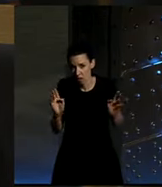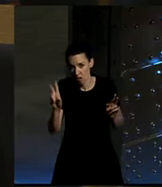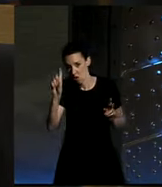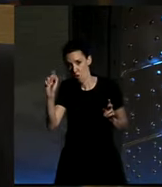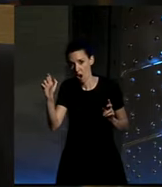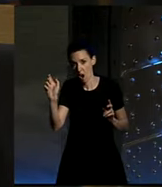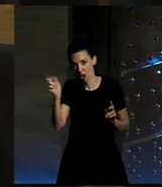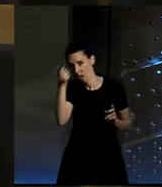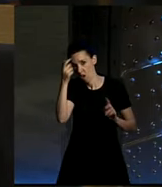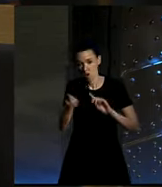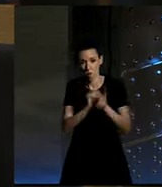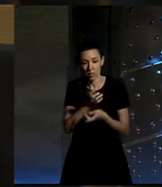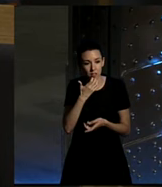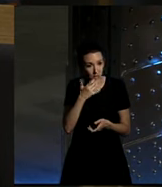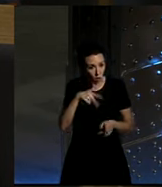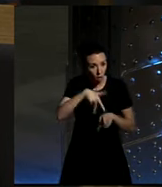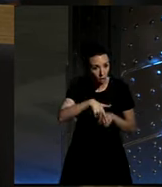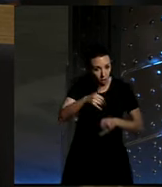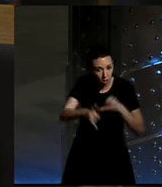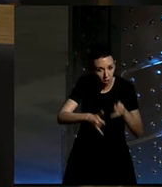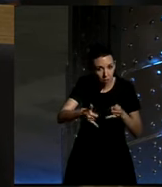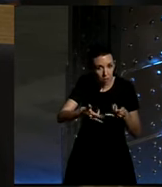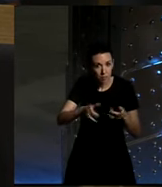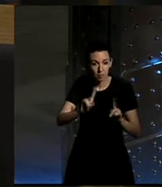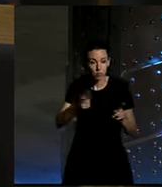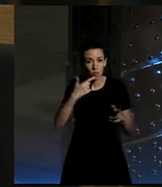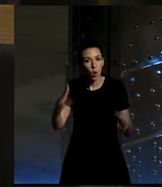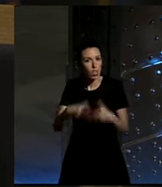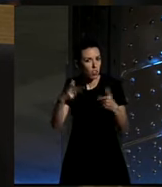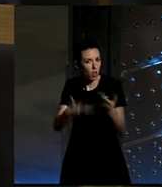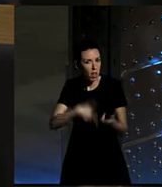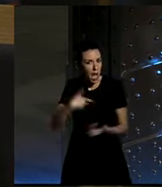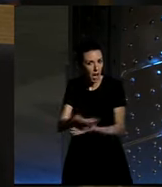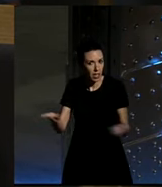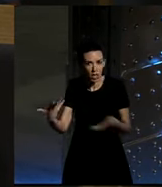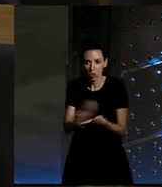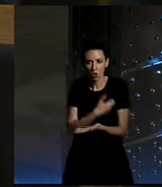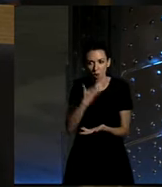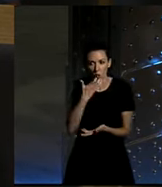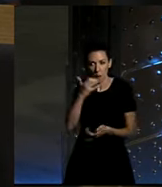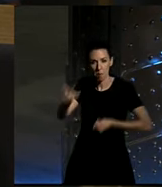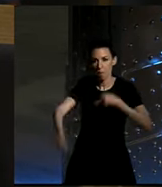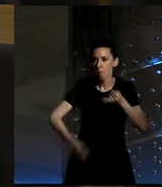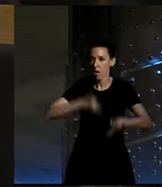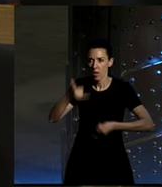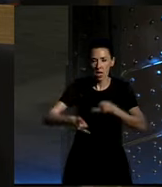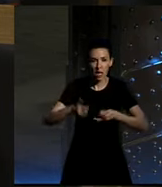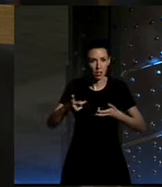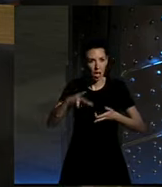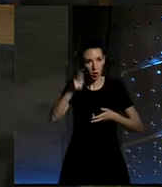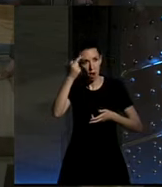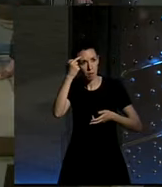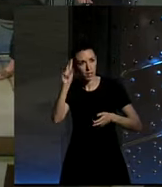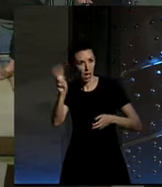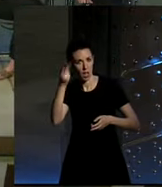pero te refieres a si tú montas en bicicleta ¿cómo puede...? en la sociedad en general todos montando que se va a cambiar mucho